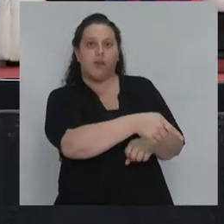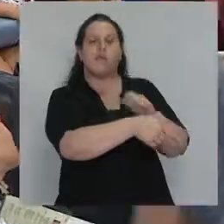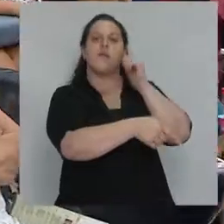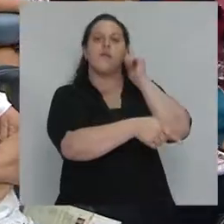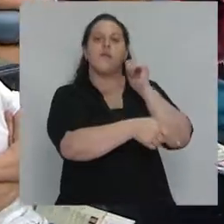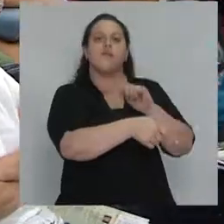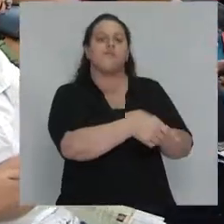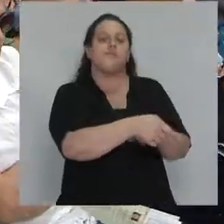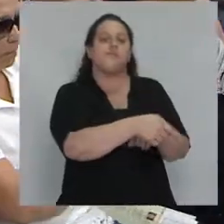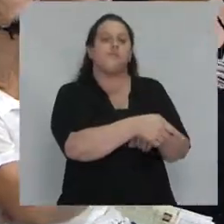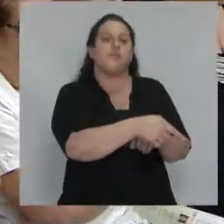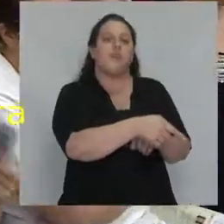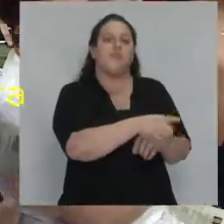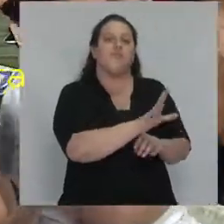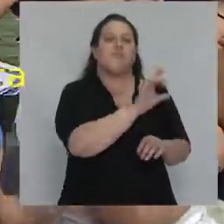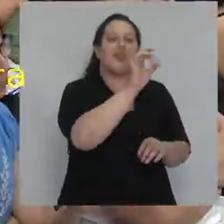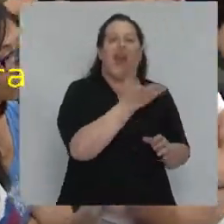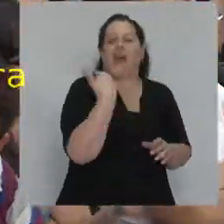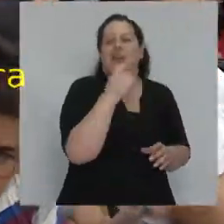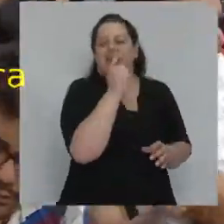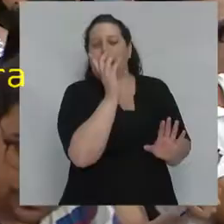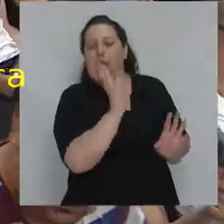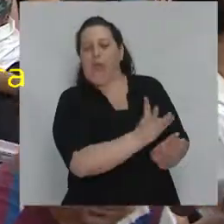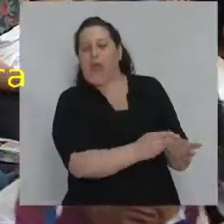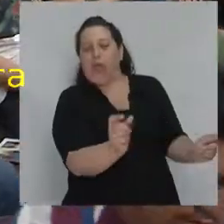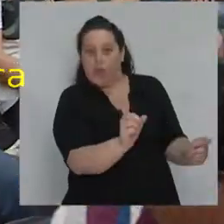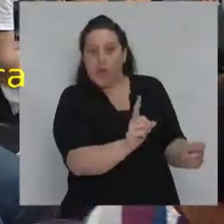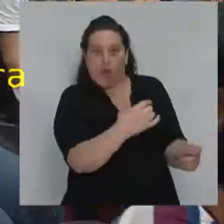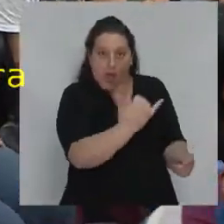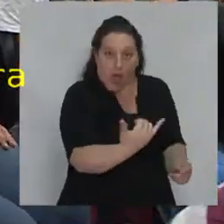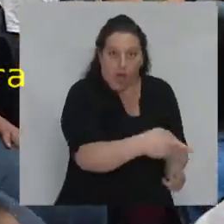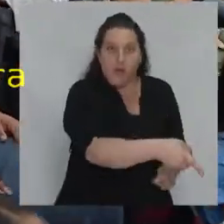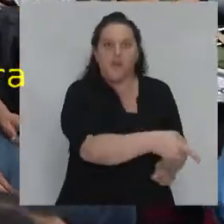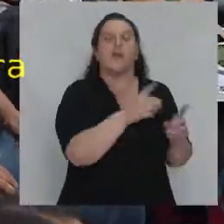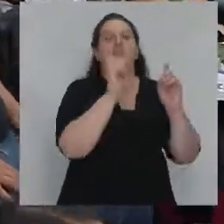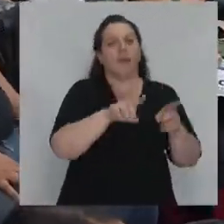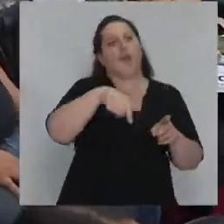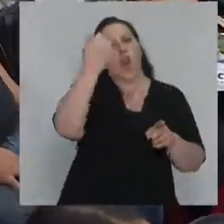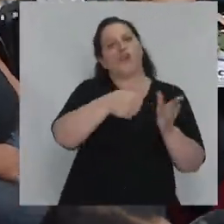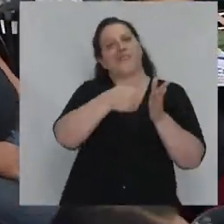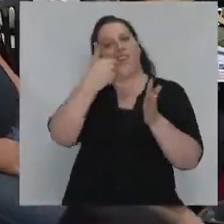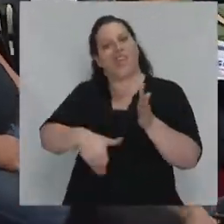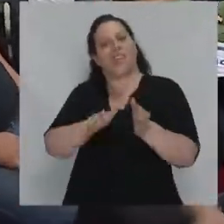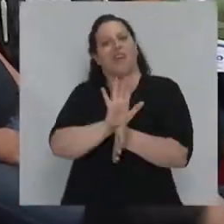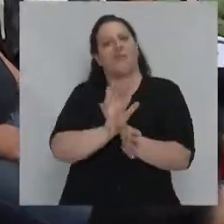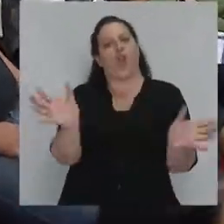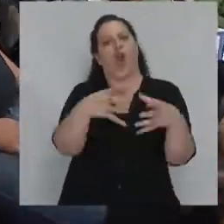supuestamente desaparecida sino también otras identidades colectivas